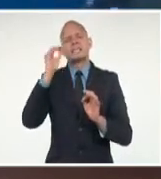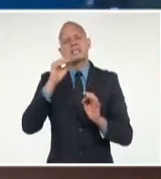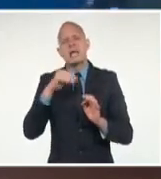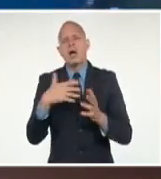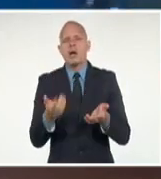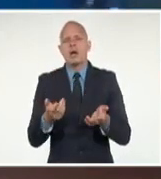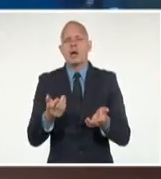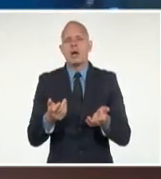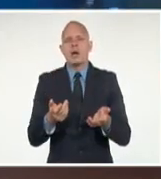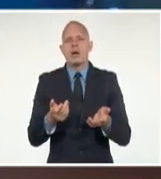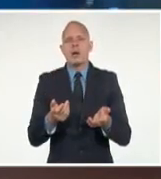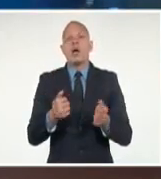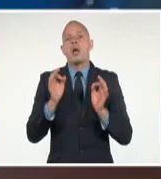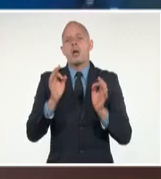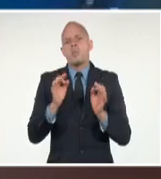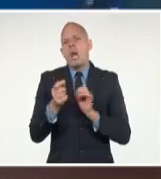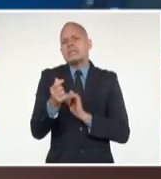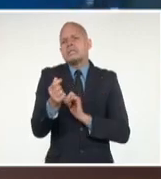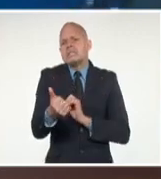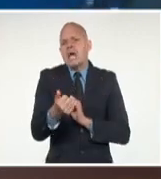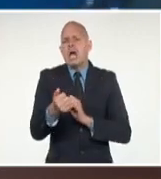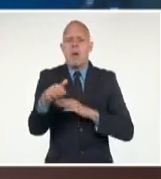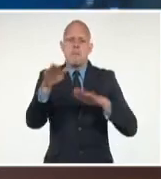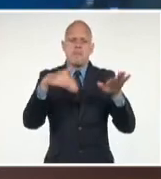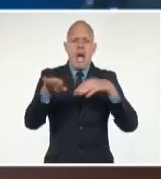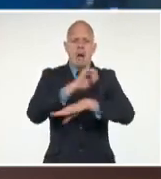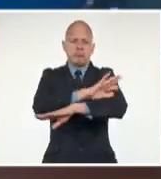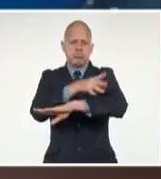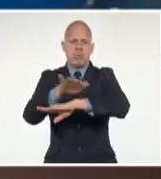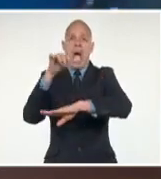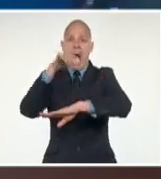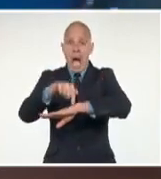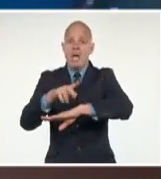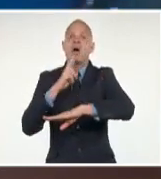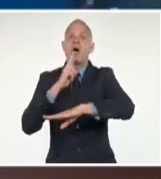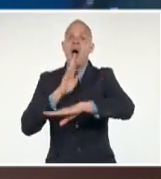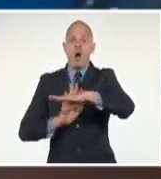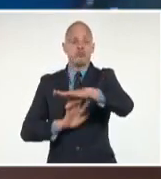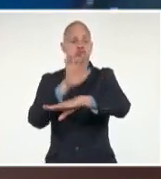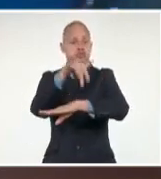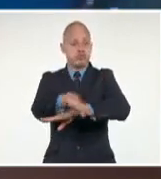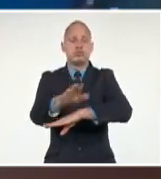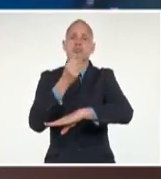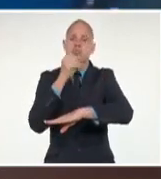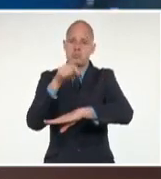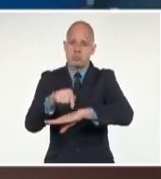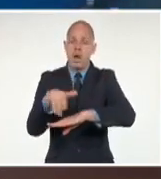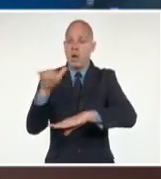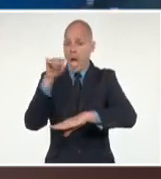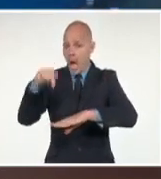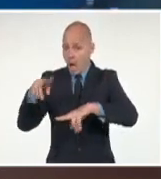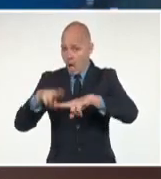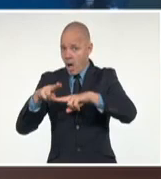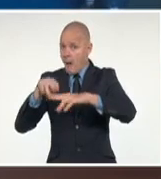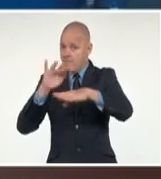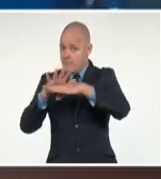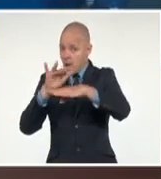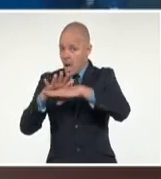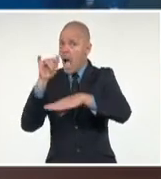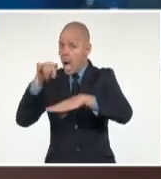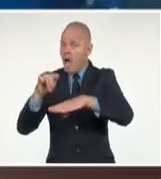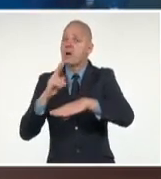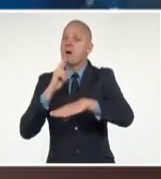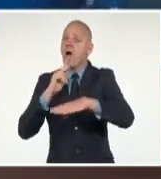inundaciones costeras ligeras en algunas zonas bajas. Incluso en el malecón habanero. Pero inundaciones costeras